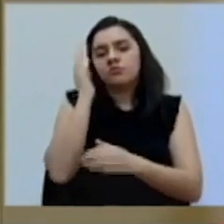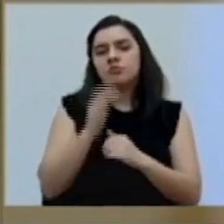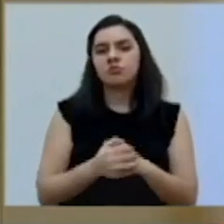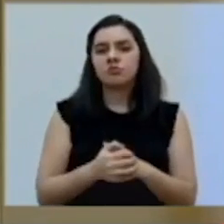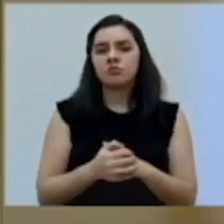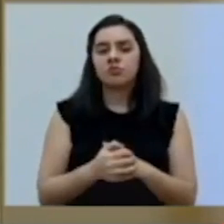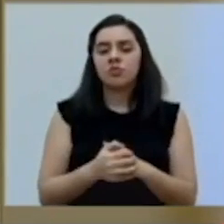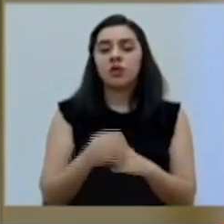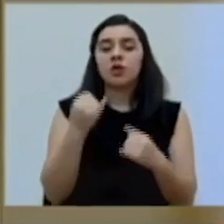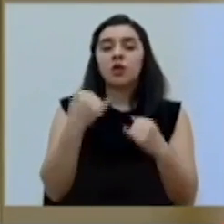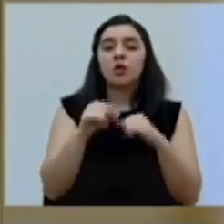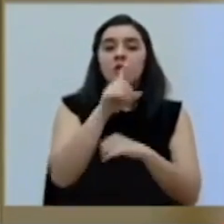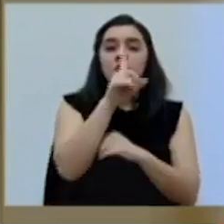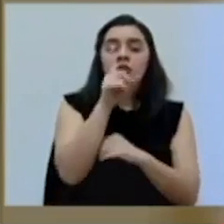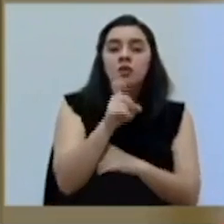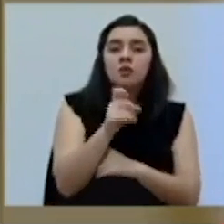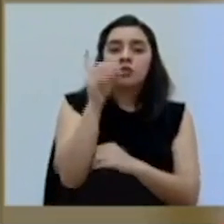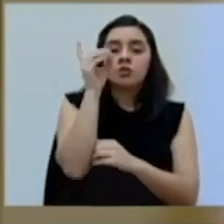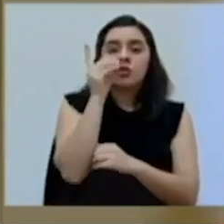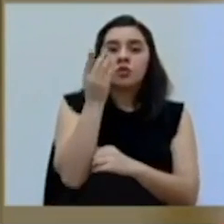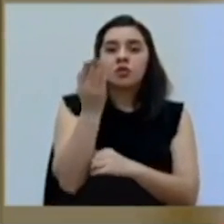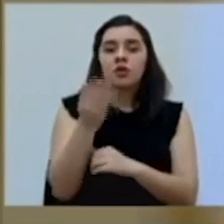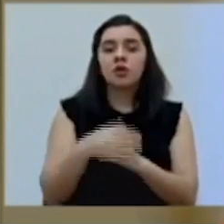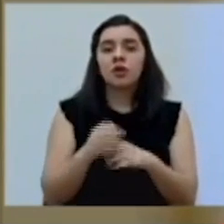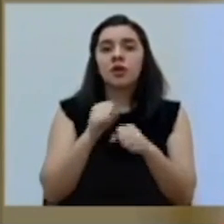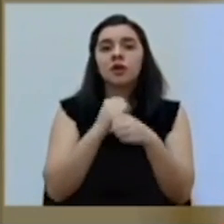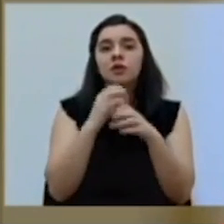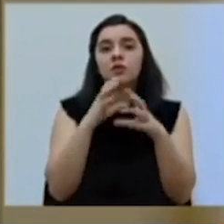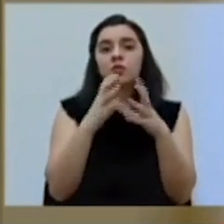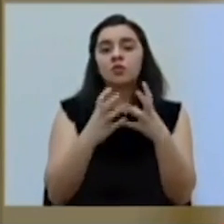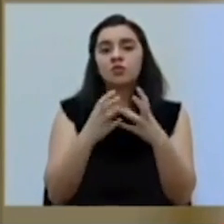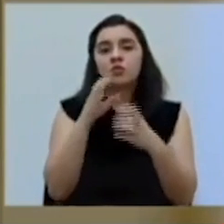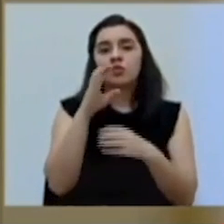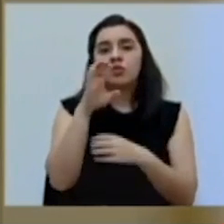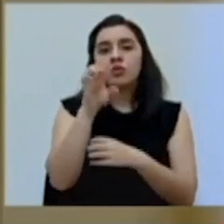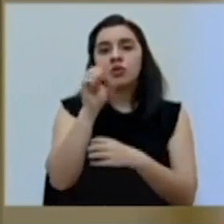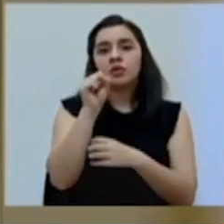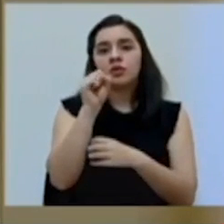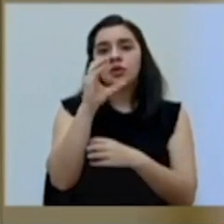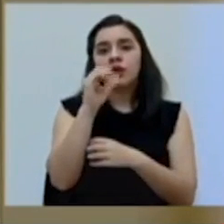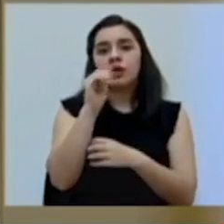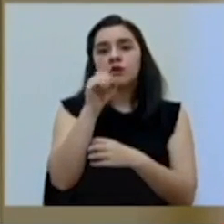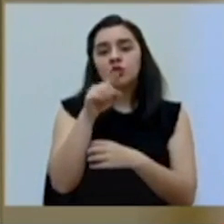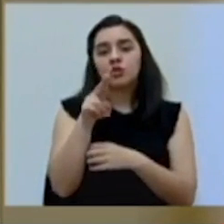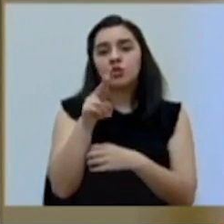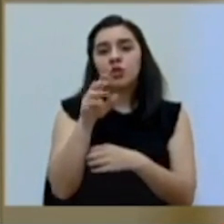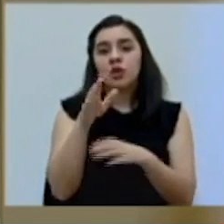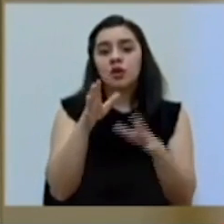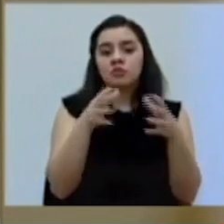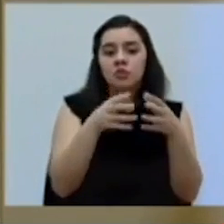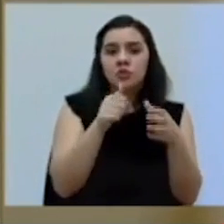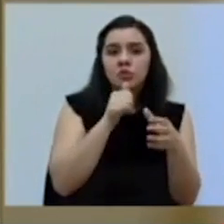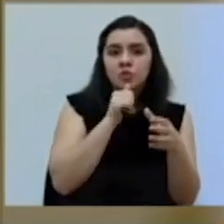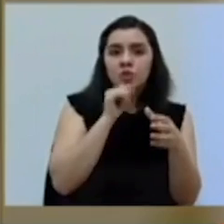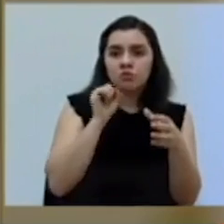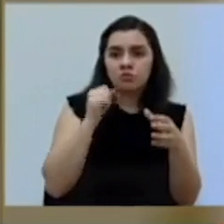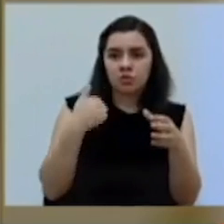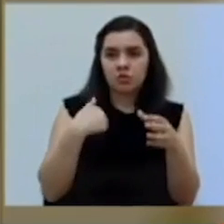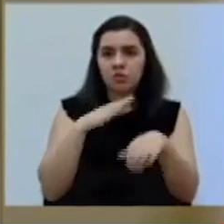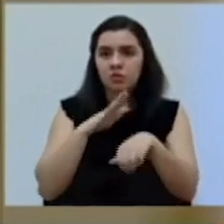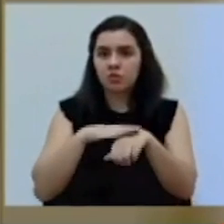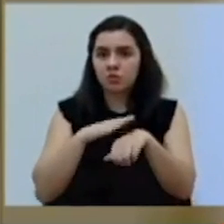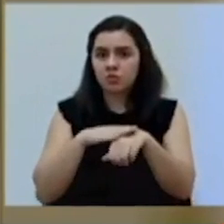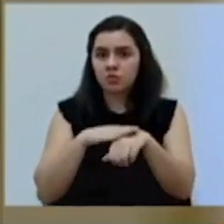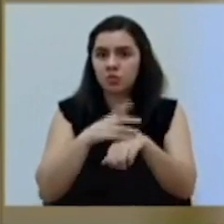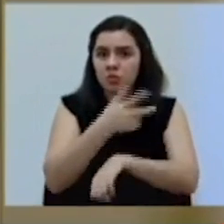una última consulta. Don Daniel, que la realiza Mundo Escazú. El sector de salud privado también tendrá disponible estas vacunas. ¿Hay